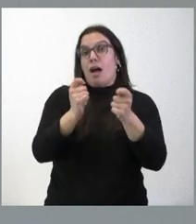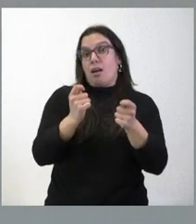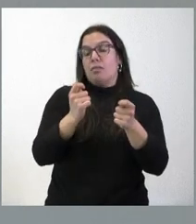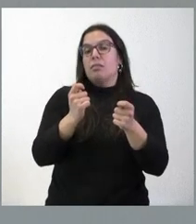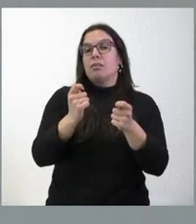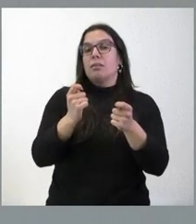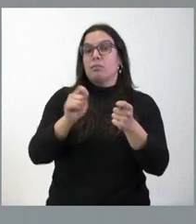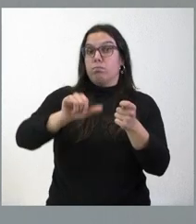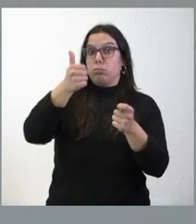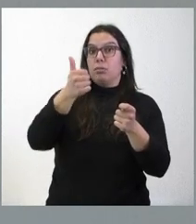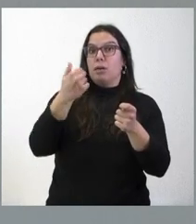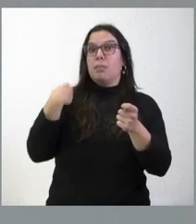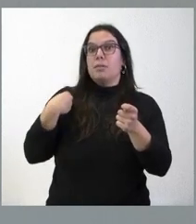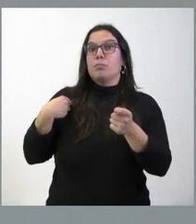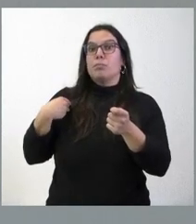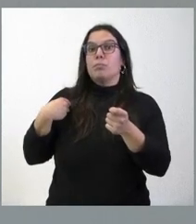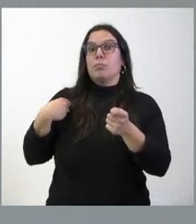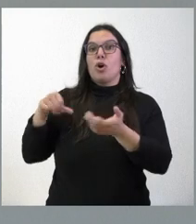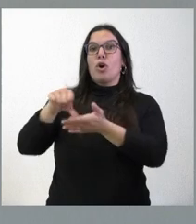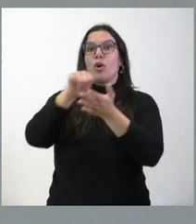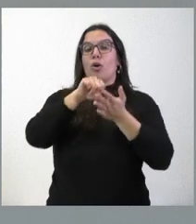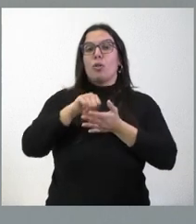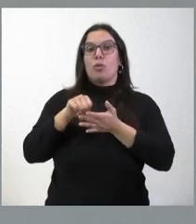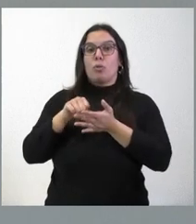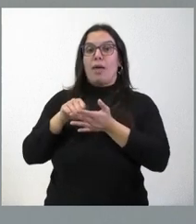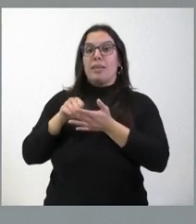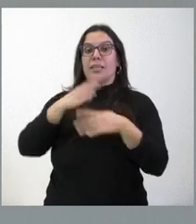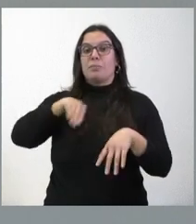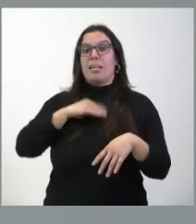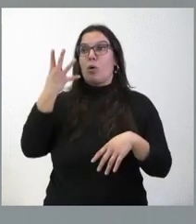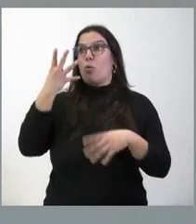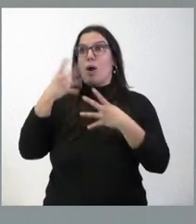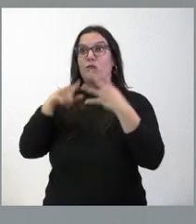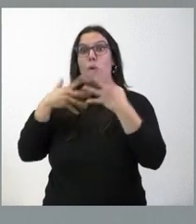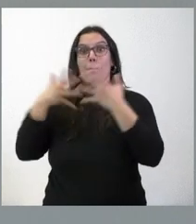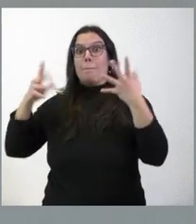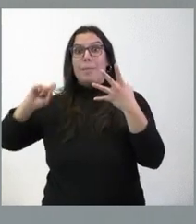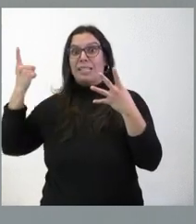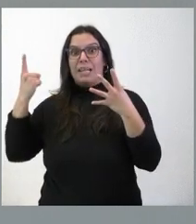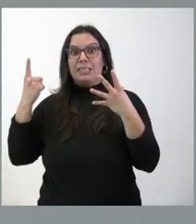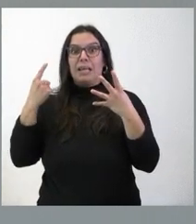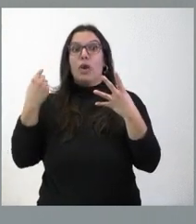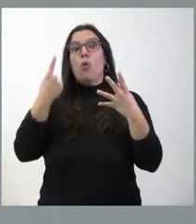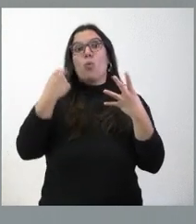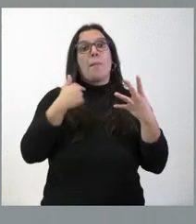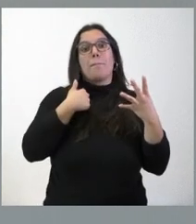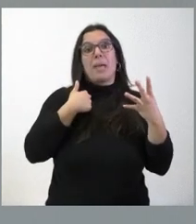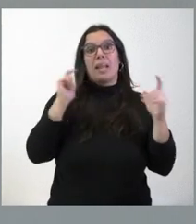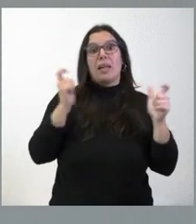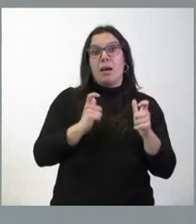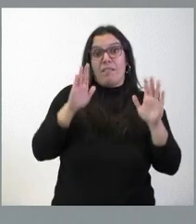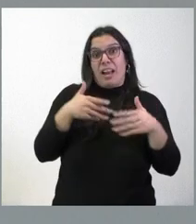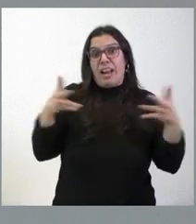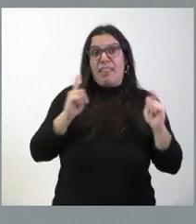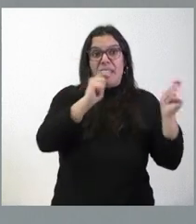dentro de las cuatro mayores de España, la que perdía más población. Con lo cual, parece que están buscando siempre dar sede a las mayores ciudades de